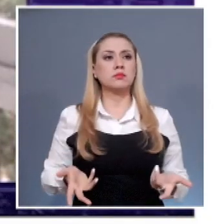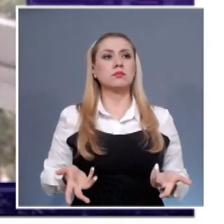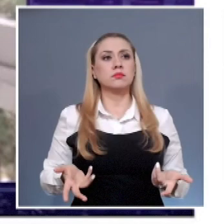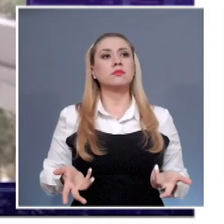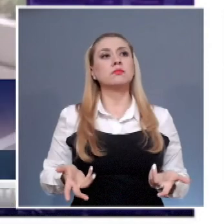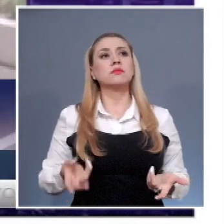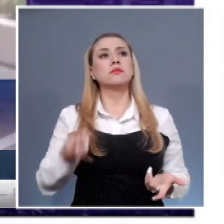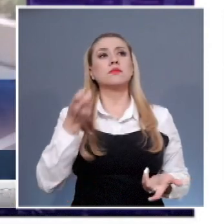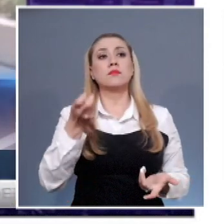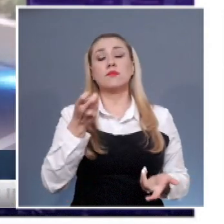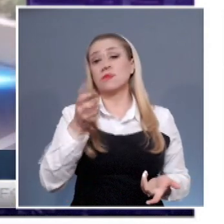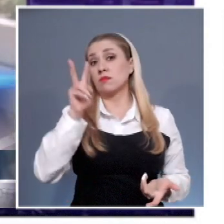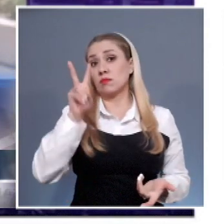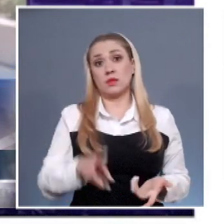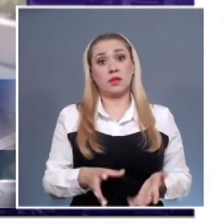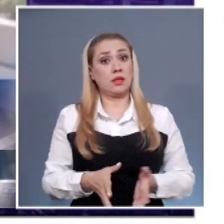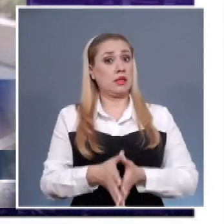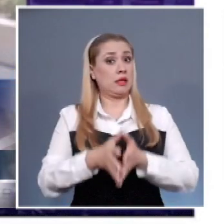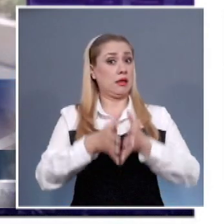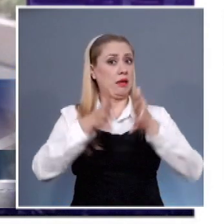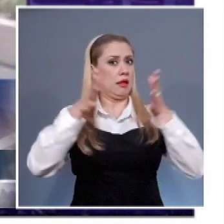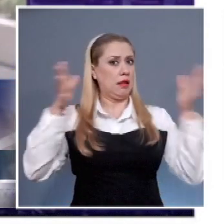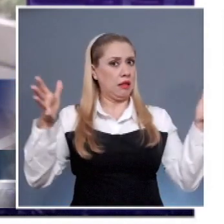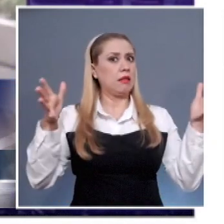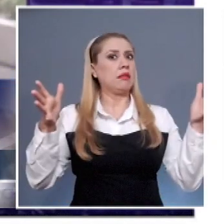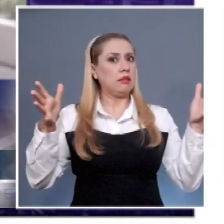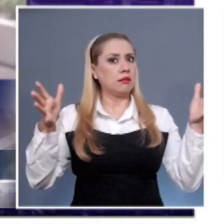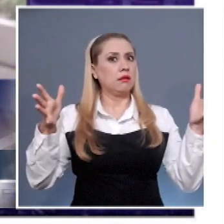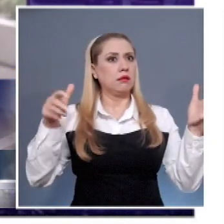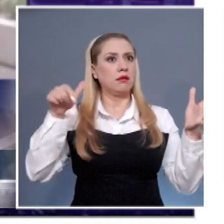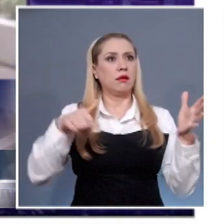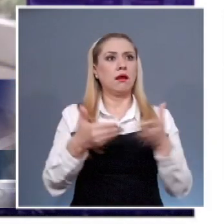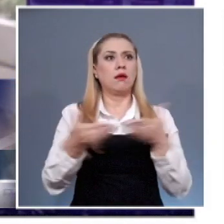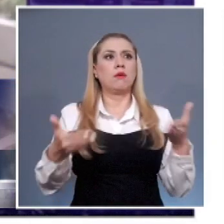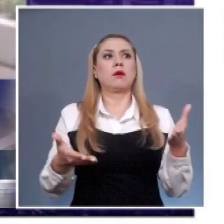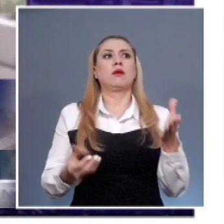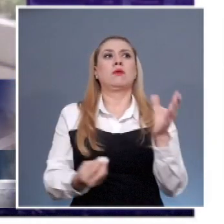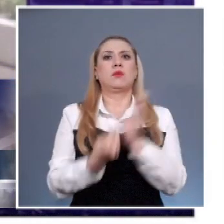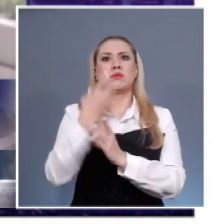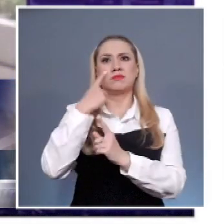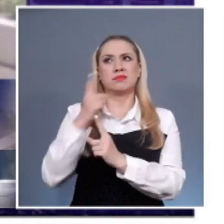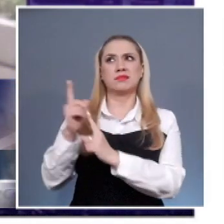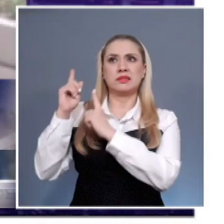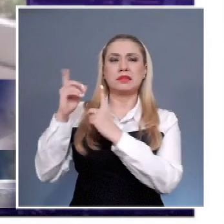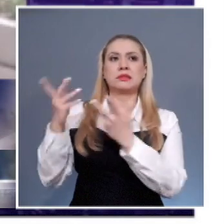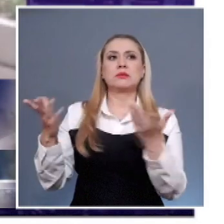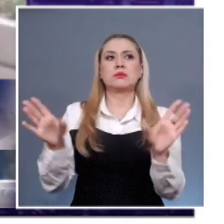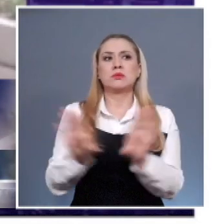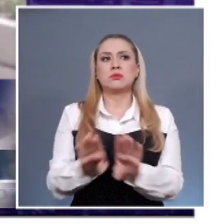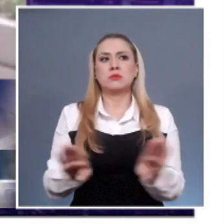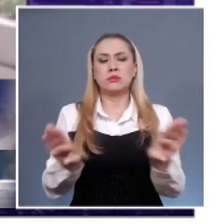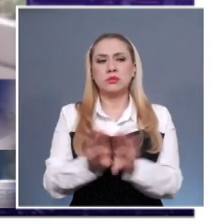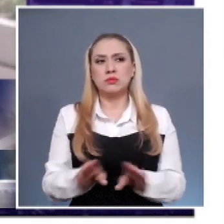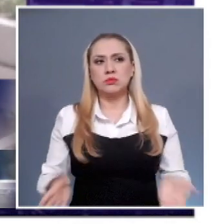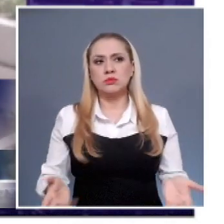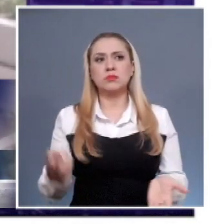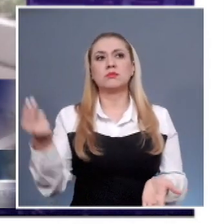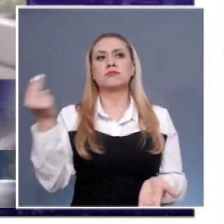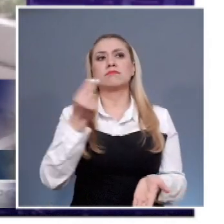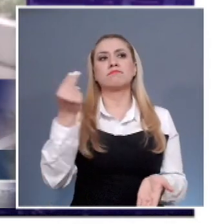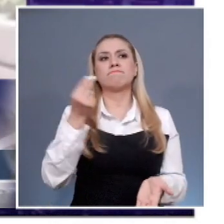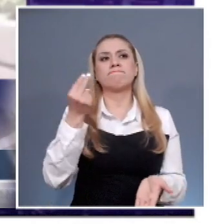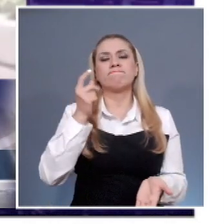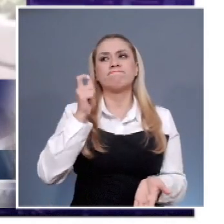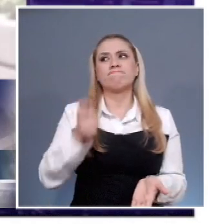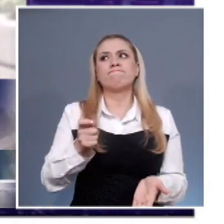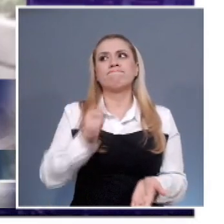relevante para el sistema penal acusatorio, pero del cual suele hablarse o debatirse muy poco. Pienso que es incluso un área que todavía está en desarrollo,